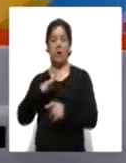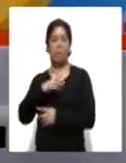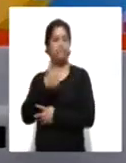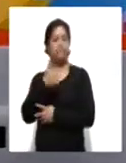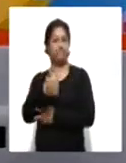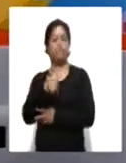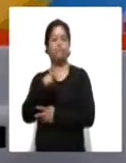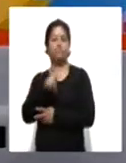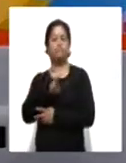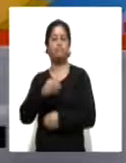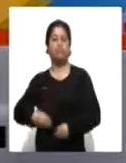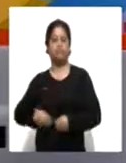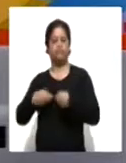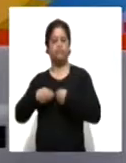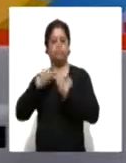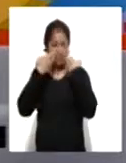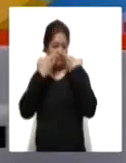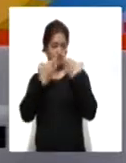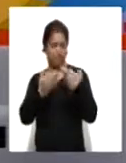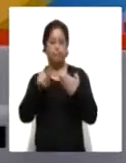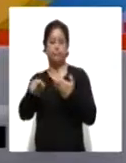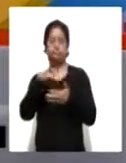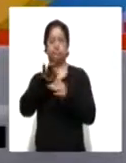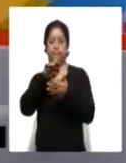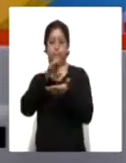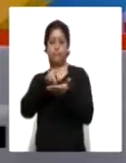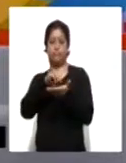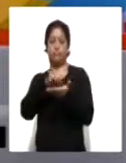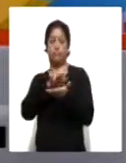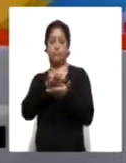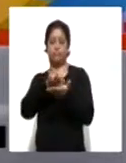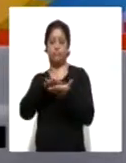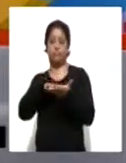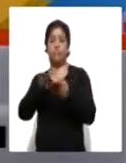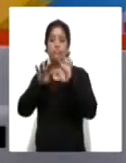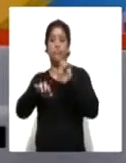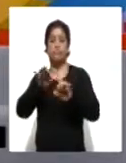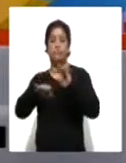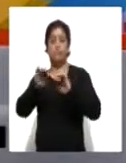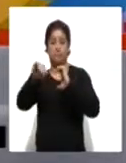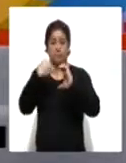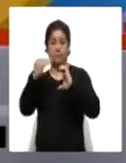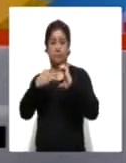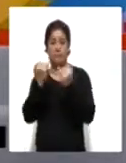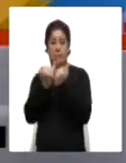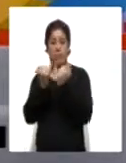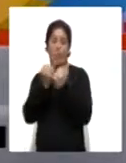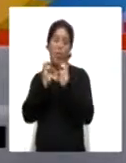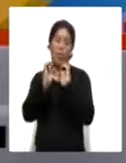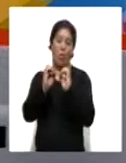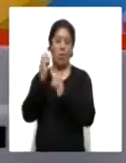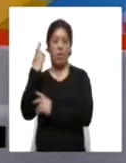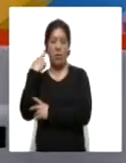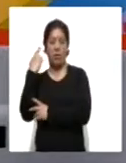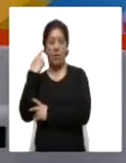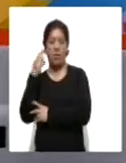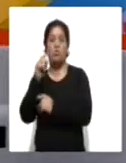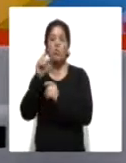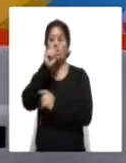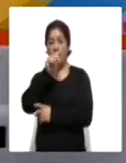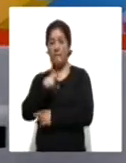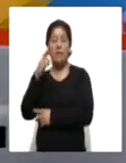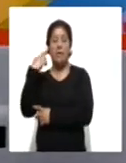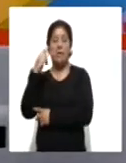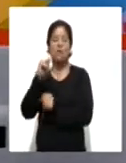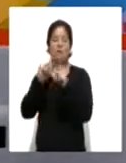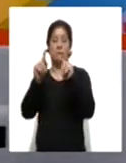transmisión en vivo, dejarnos todos sus comentarios y también a través de nuestras emisoras de radio nos estamos escuchando en Radio